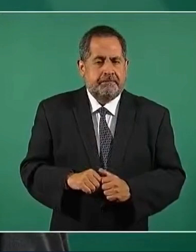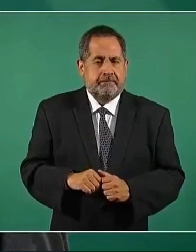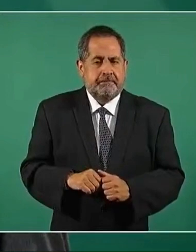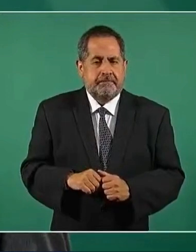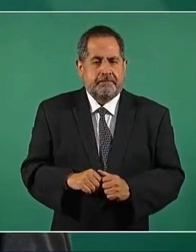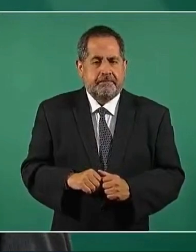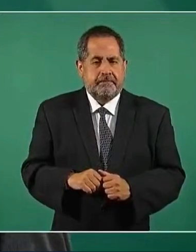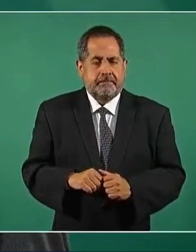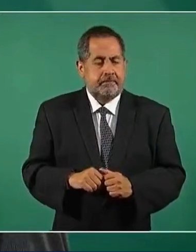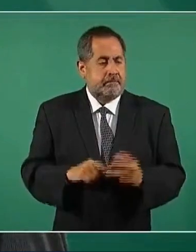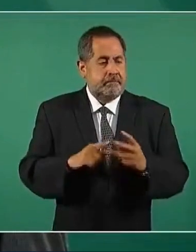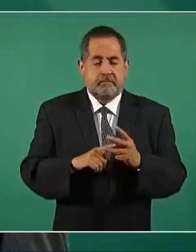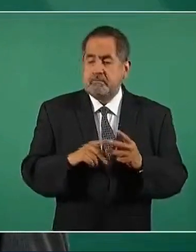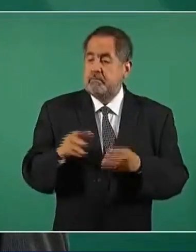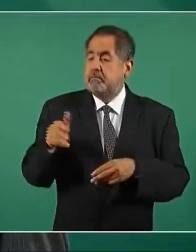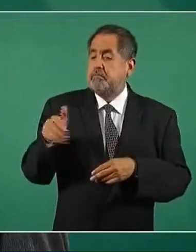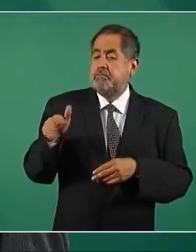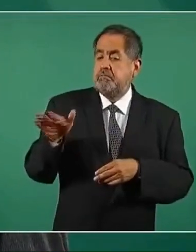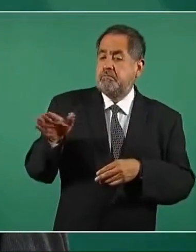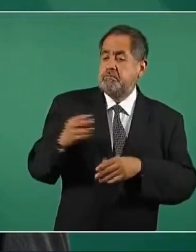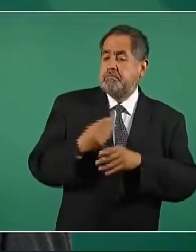el clasismo,